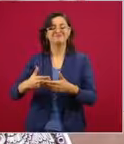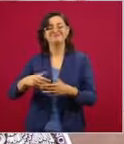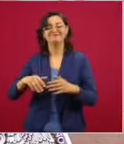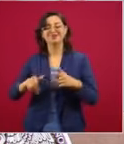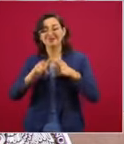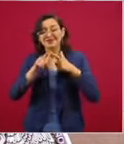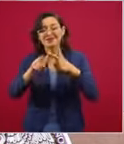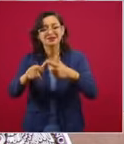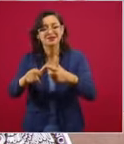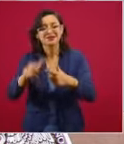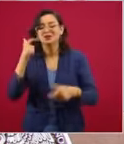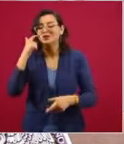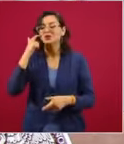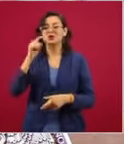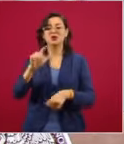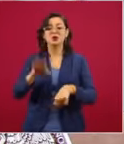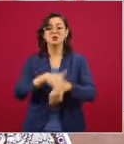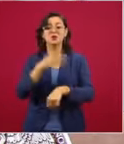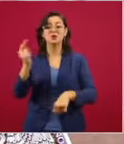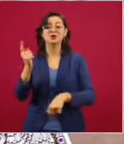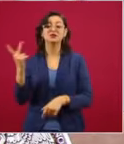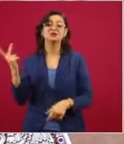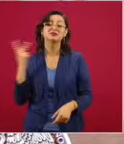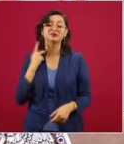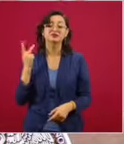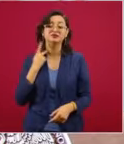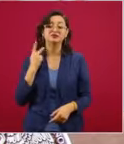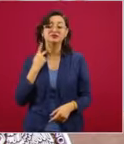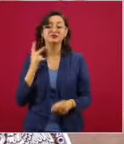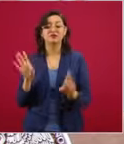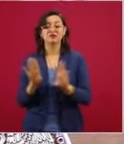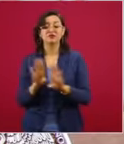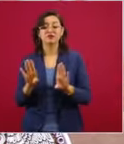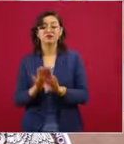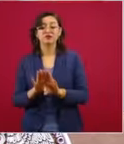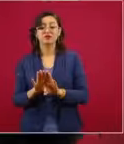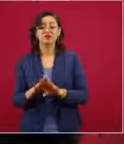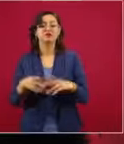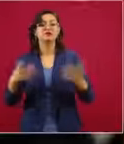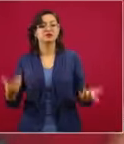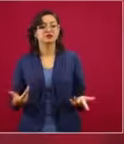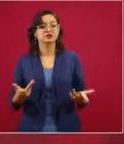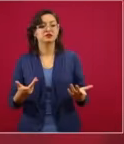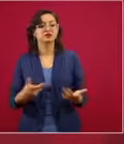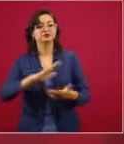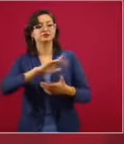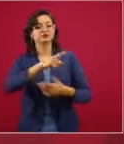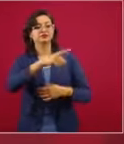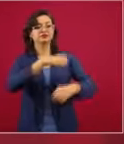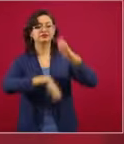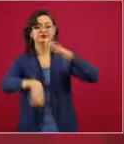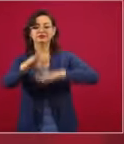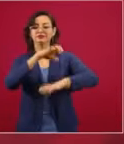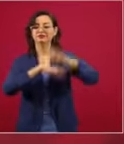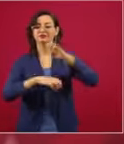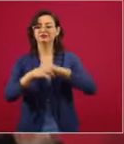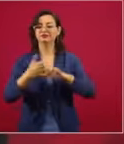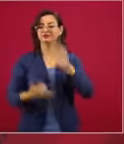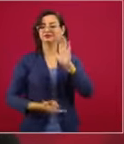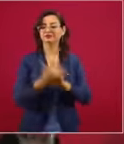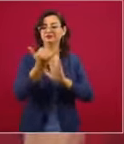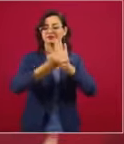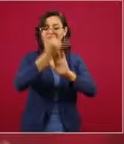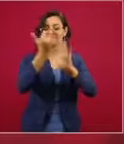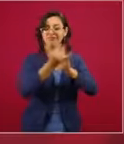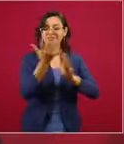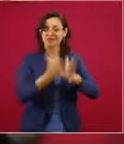con las empresas inmobiliarias hacían